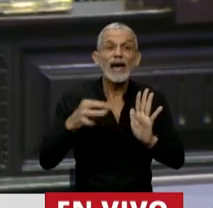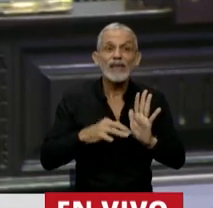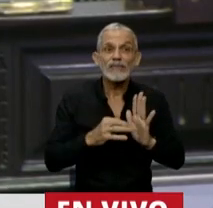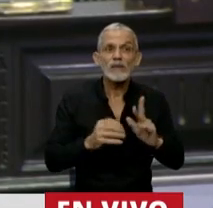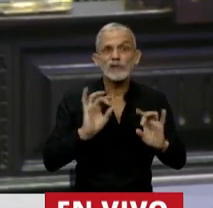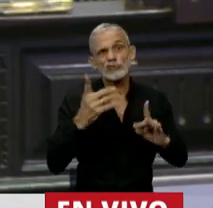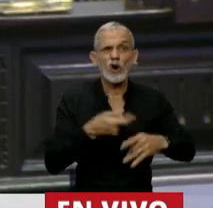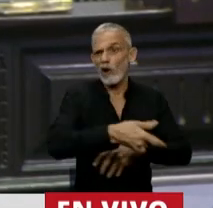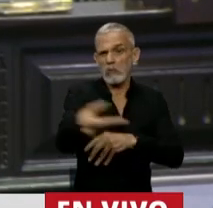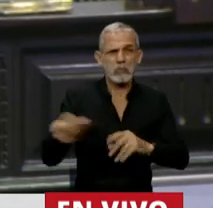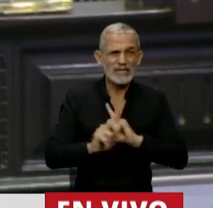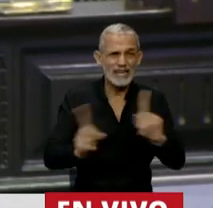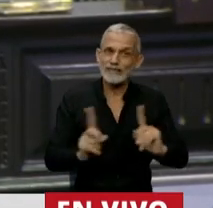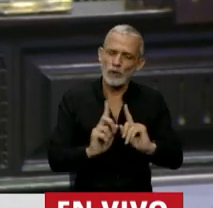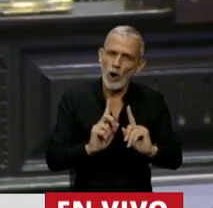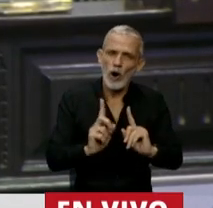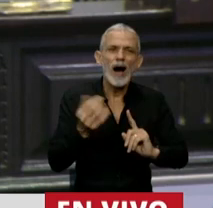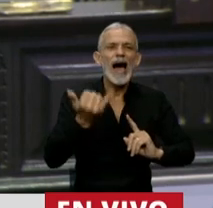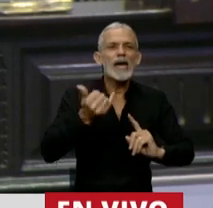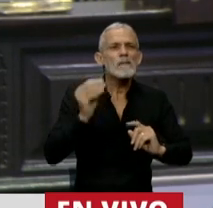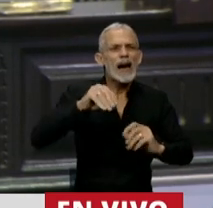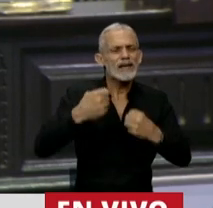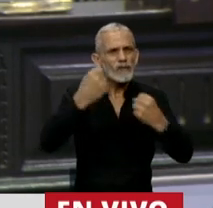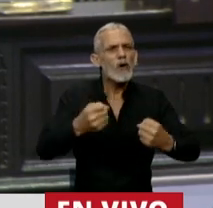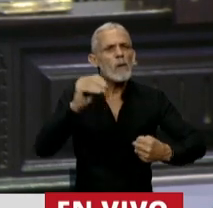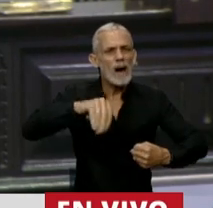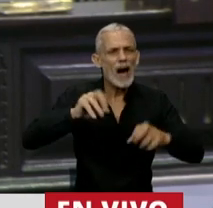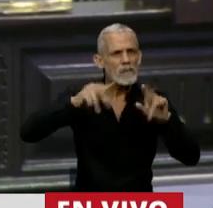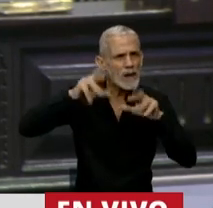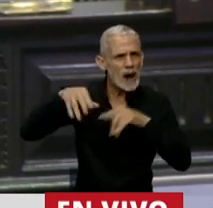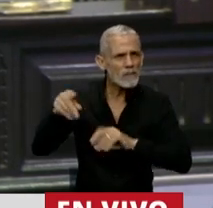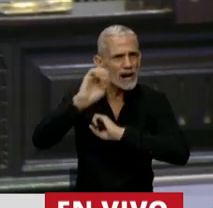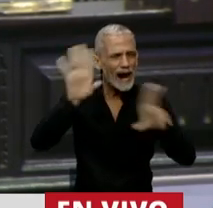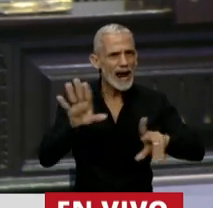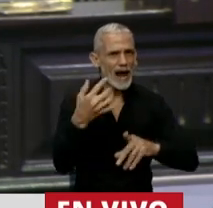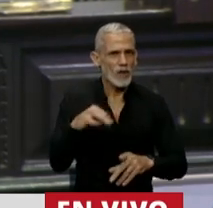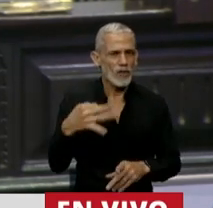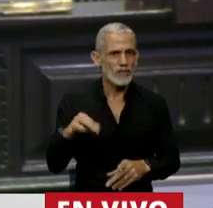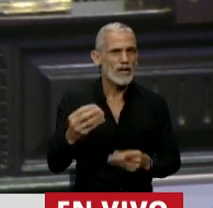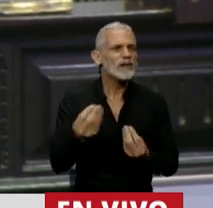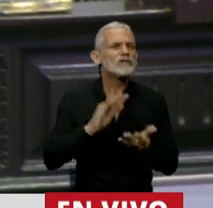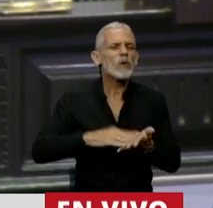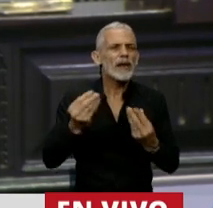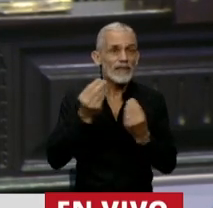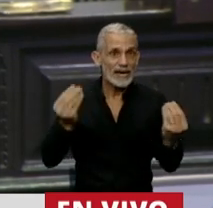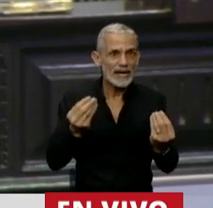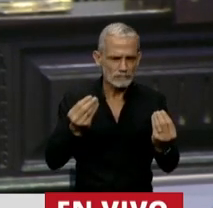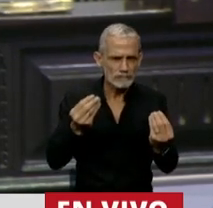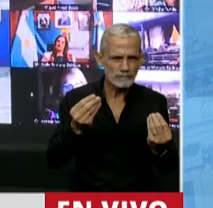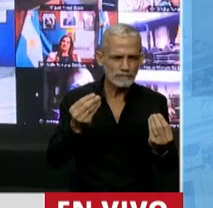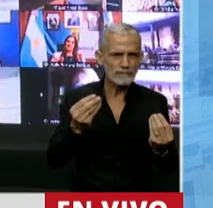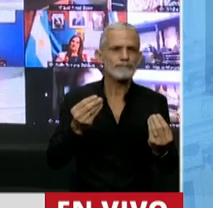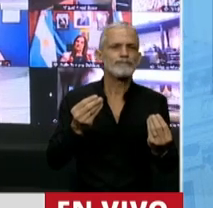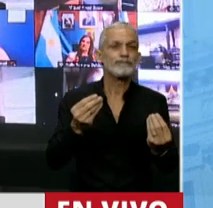acompañado de otros esfuerzos y de políticas bien claras en los que claramente